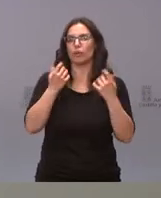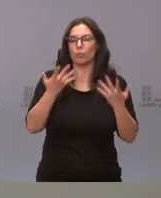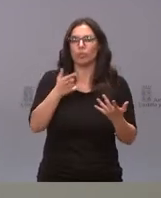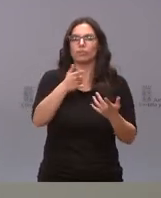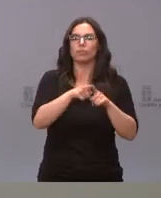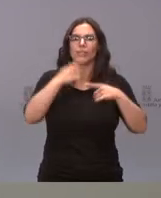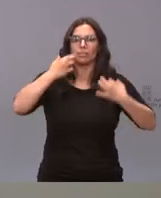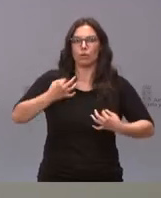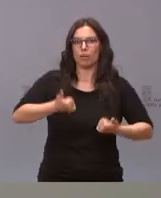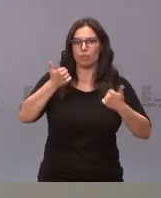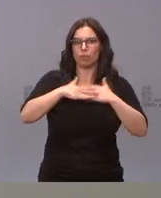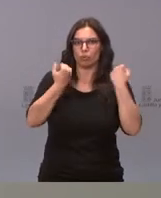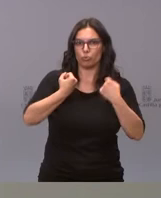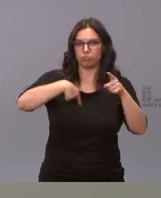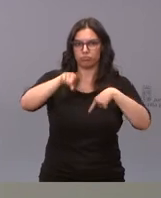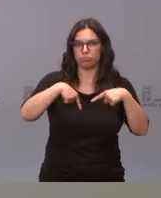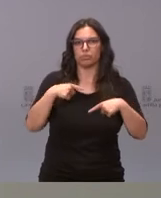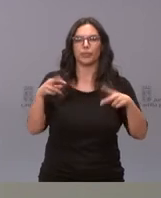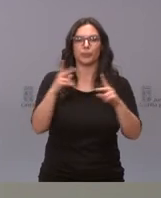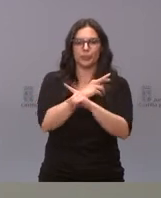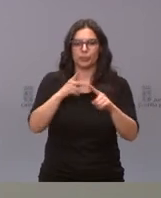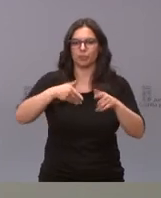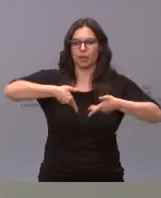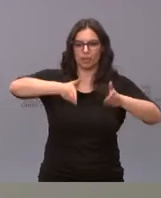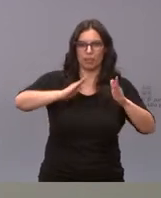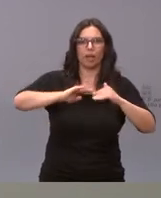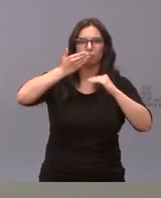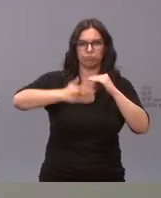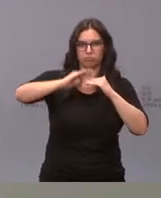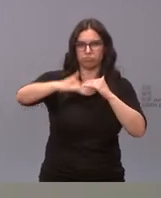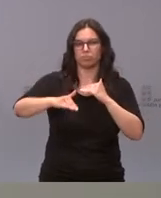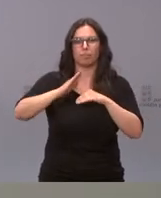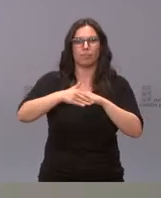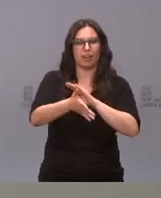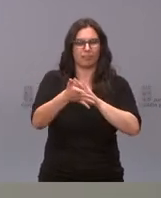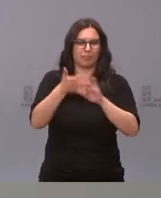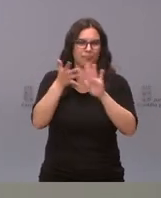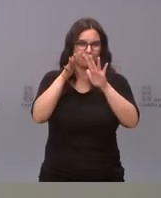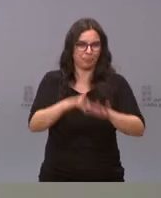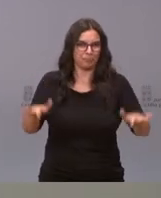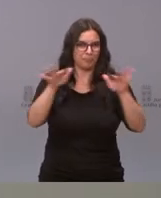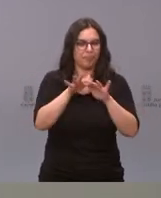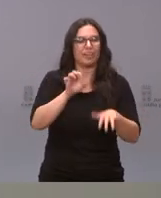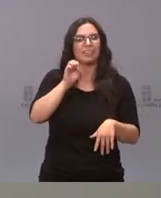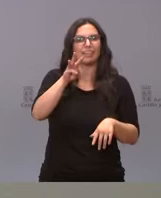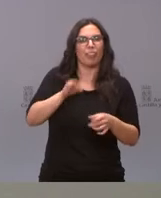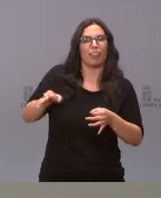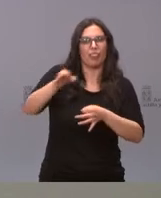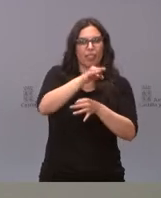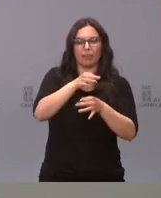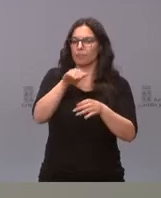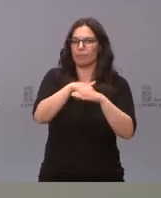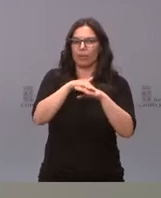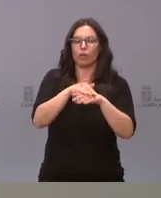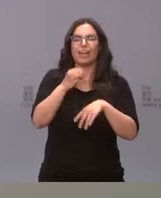los conductores, de los peatones, reparando taludes, instalando dispositivos de reducción de velocidad en 13 núcleos, perdón, 13